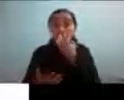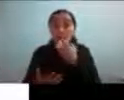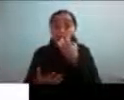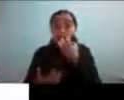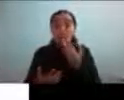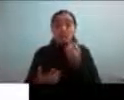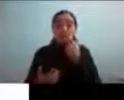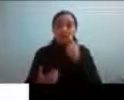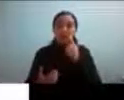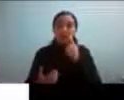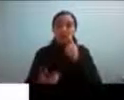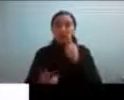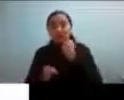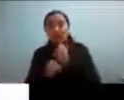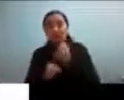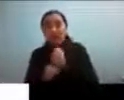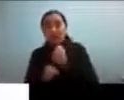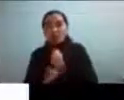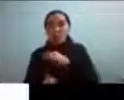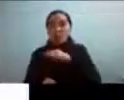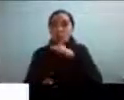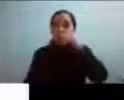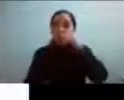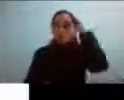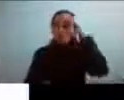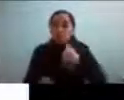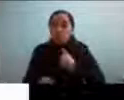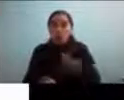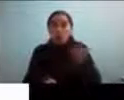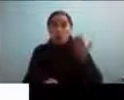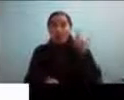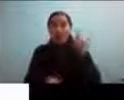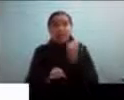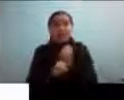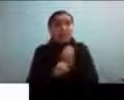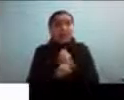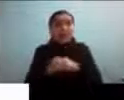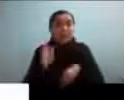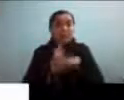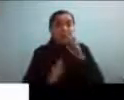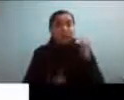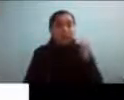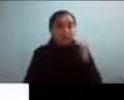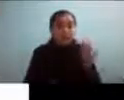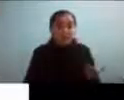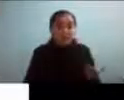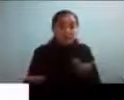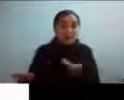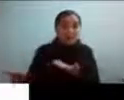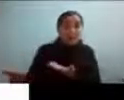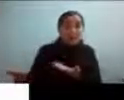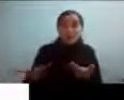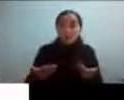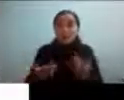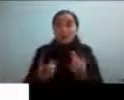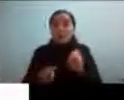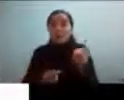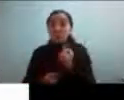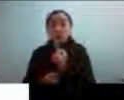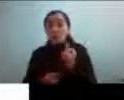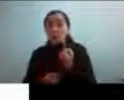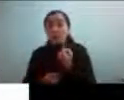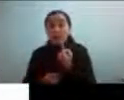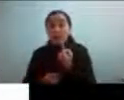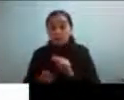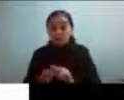adultos que yo había trabajado fundamentalmente con niños o mayormente con niños mi única solución posible era empezar a